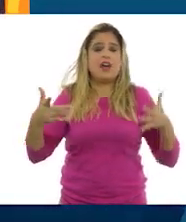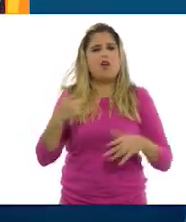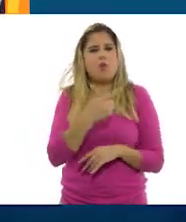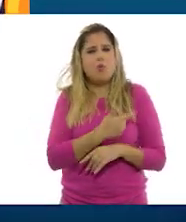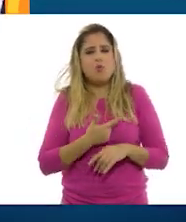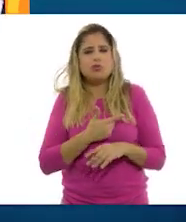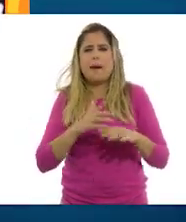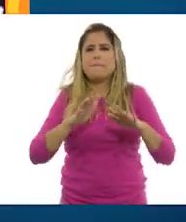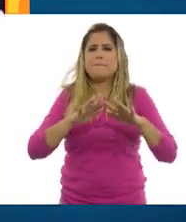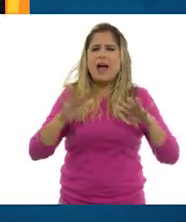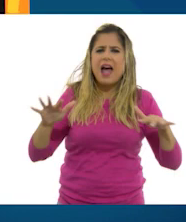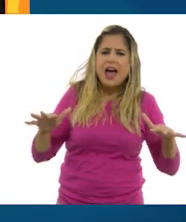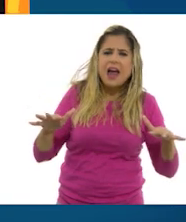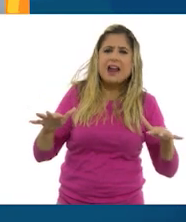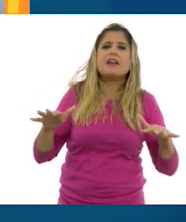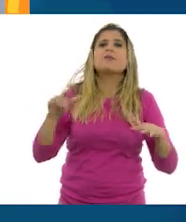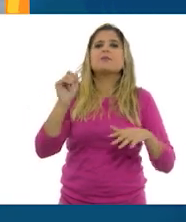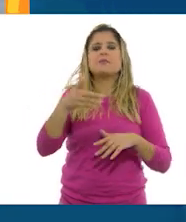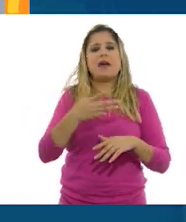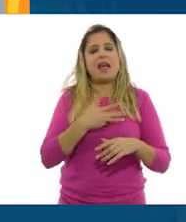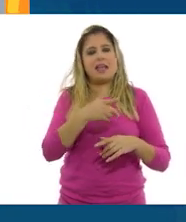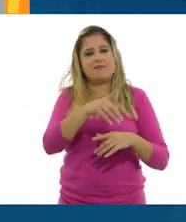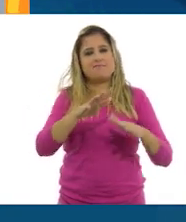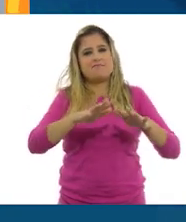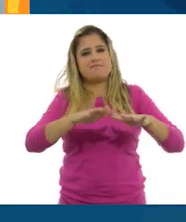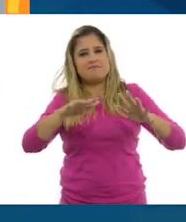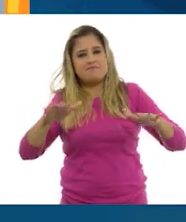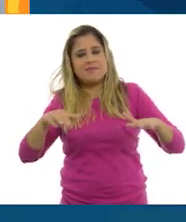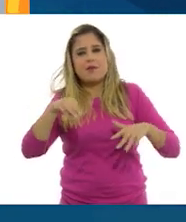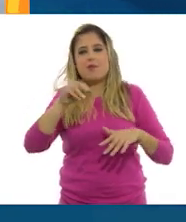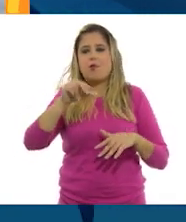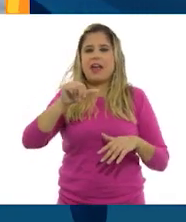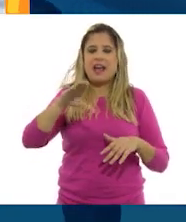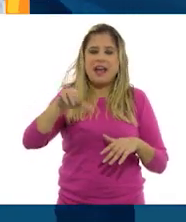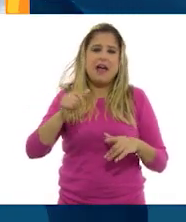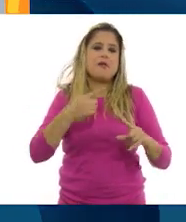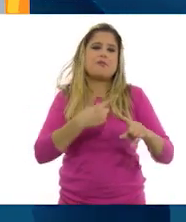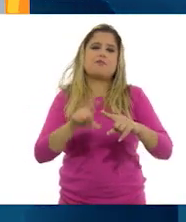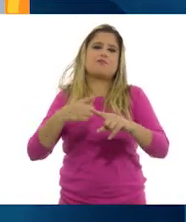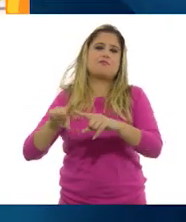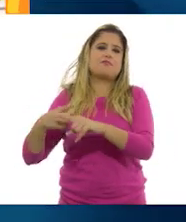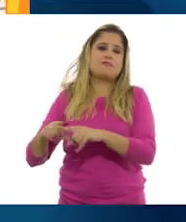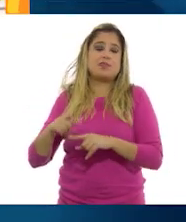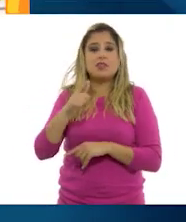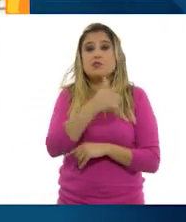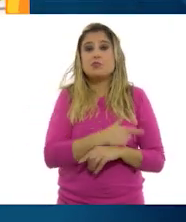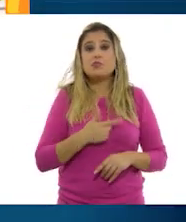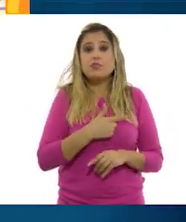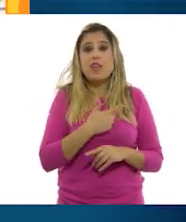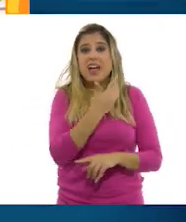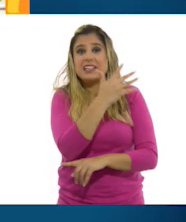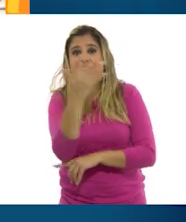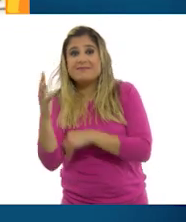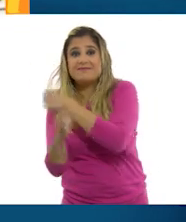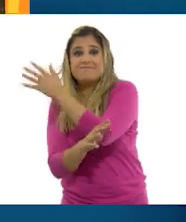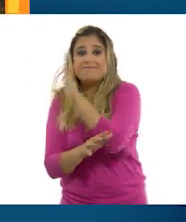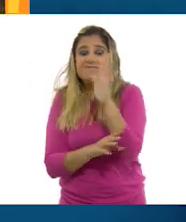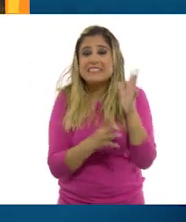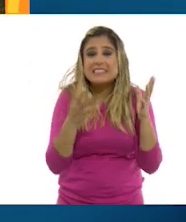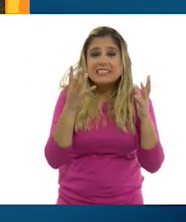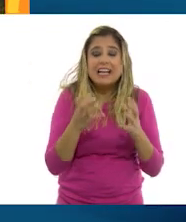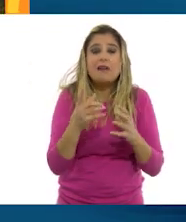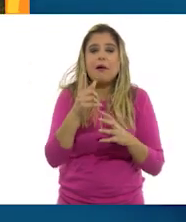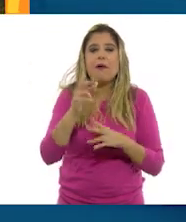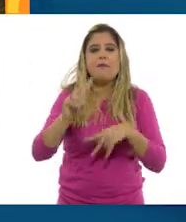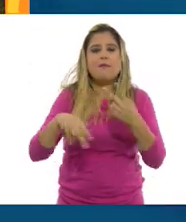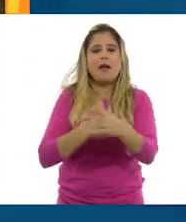el mar, hay que ir a las playas, Monogagá, etc. Si les gusta la selva, hay que ir a